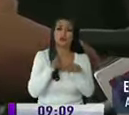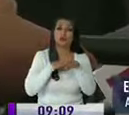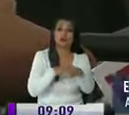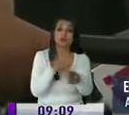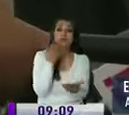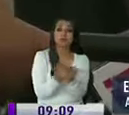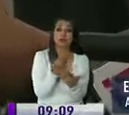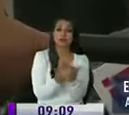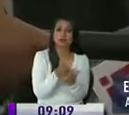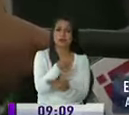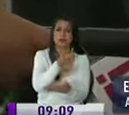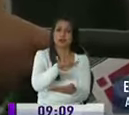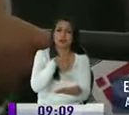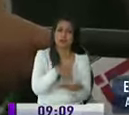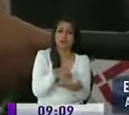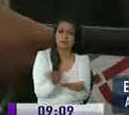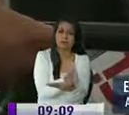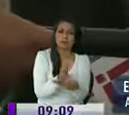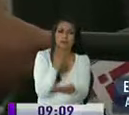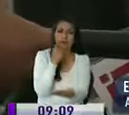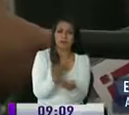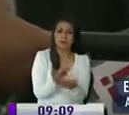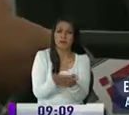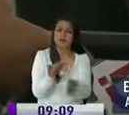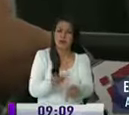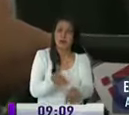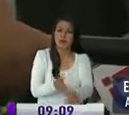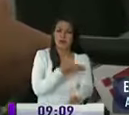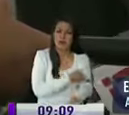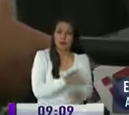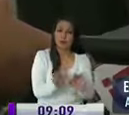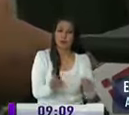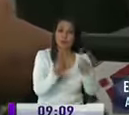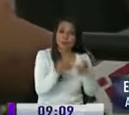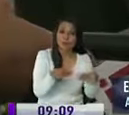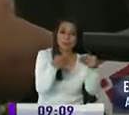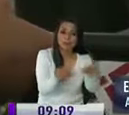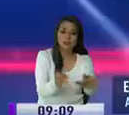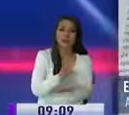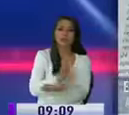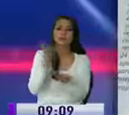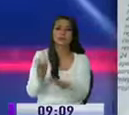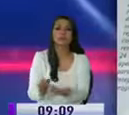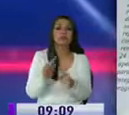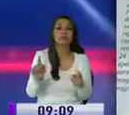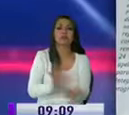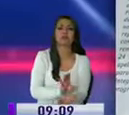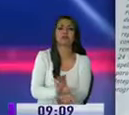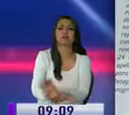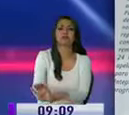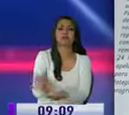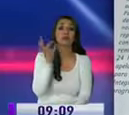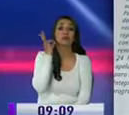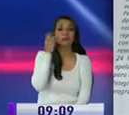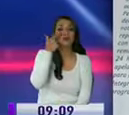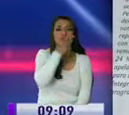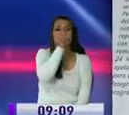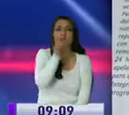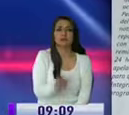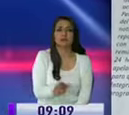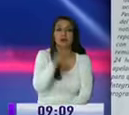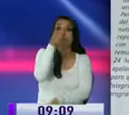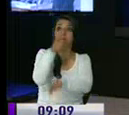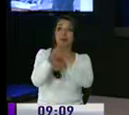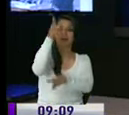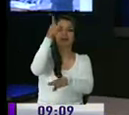y pruebas fundamentadas testimoniales y lo negaron Fue la fiscal Juma quien notificó a varios medios